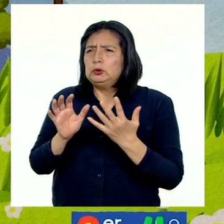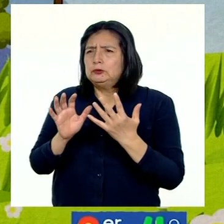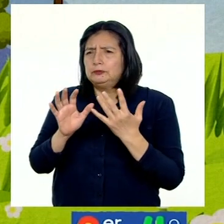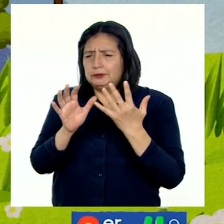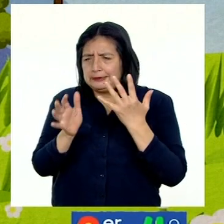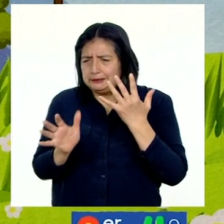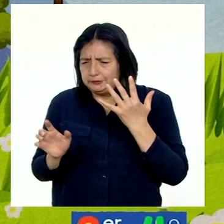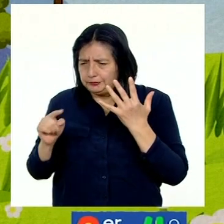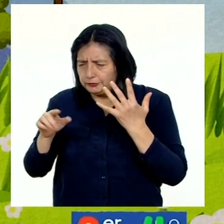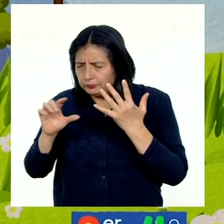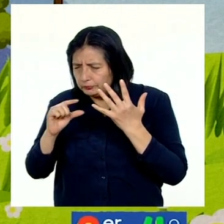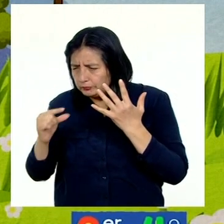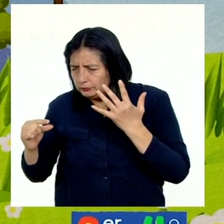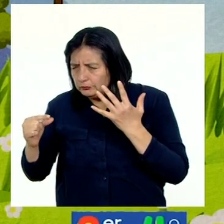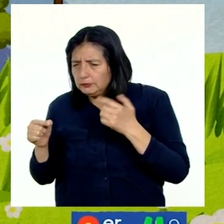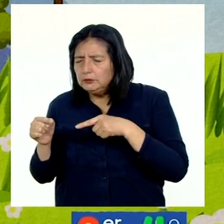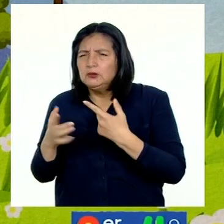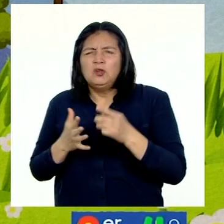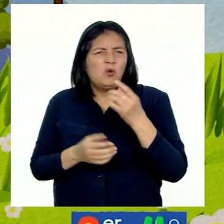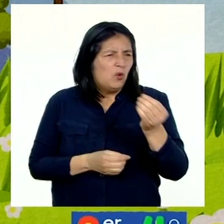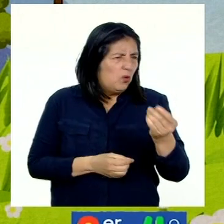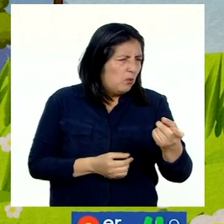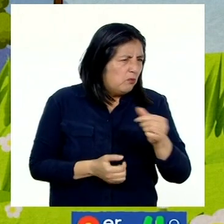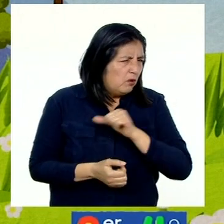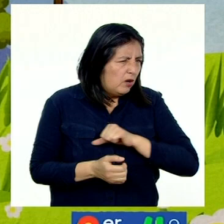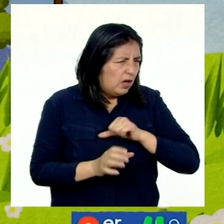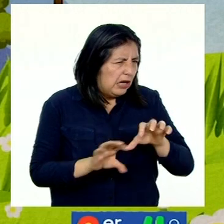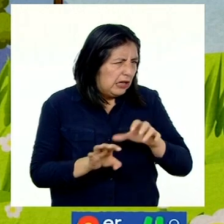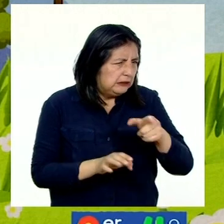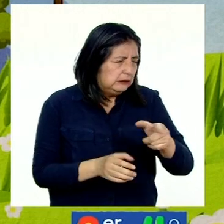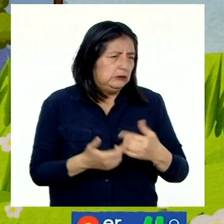o el comportamiento de los animales.